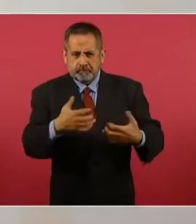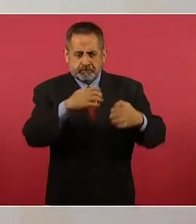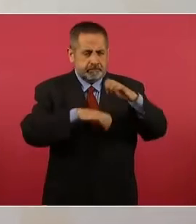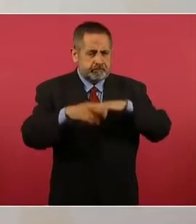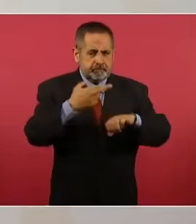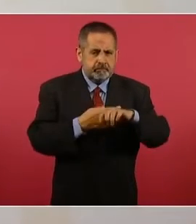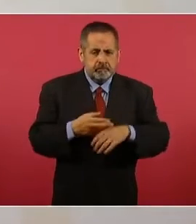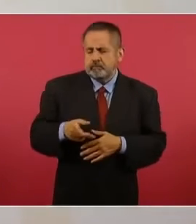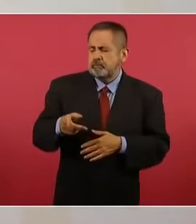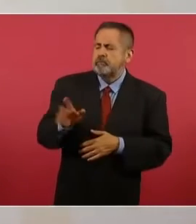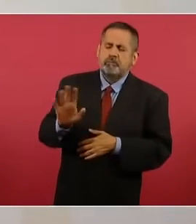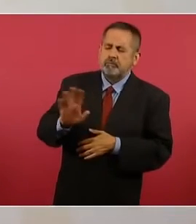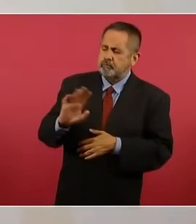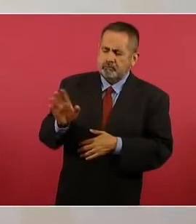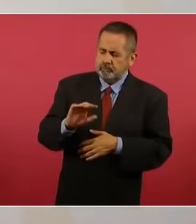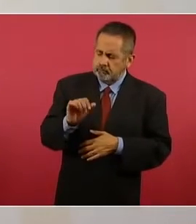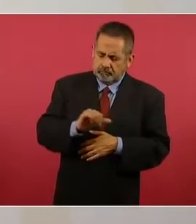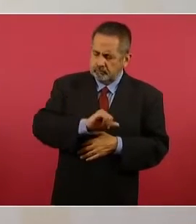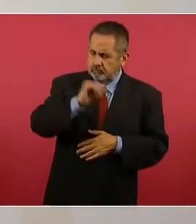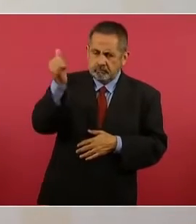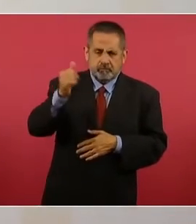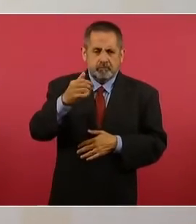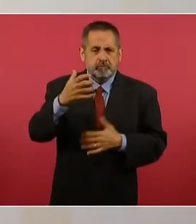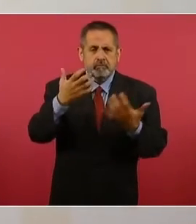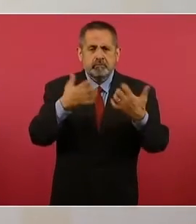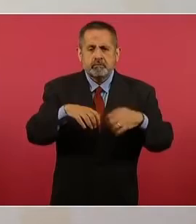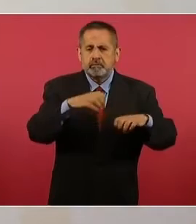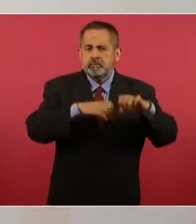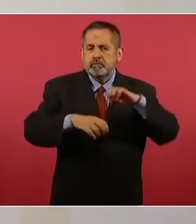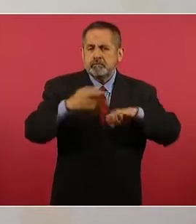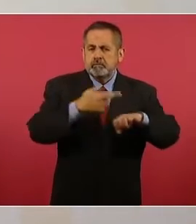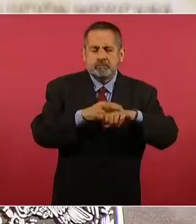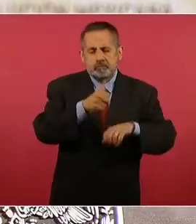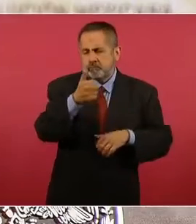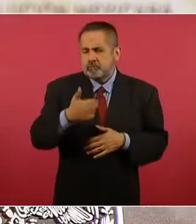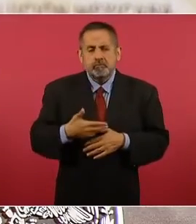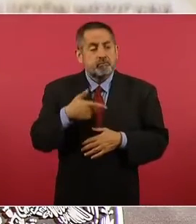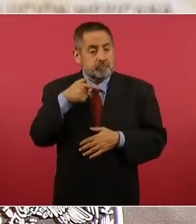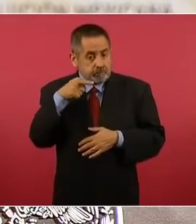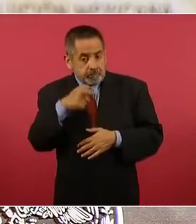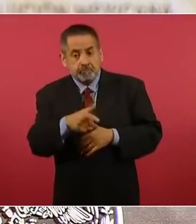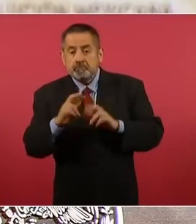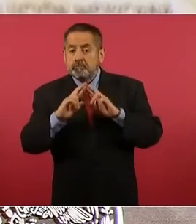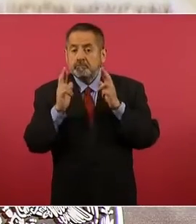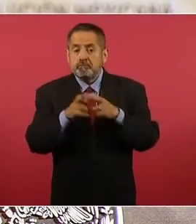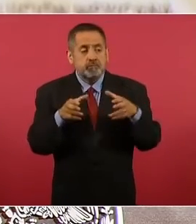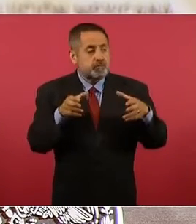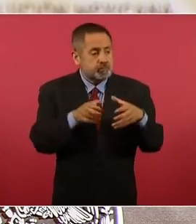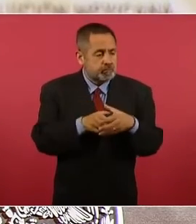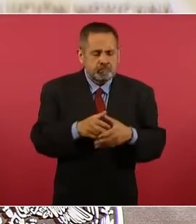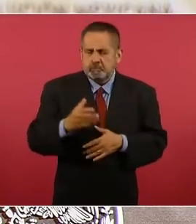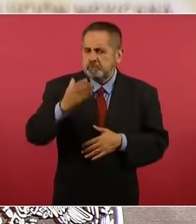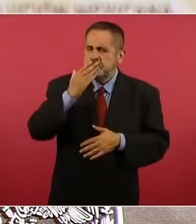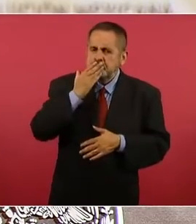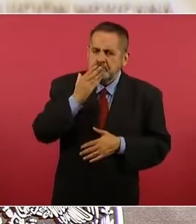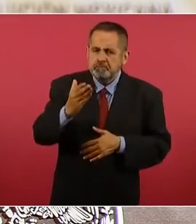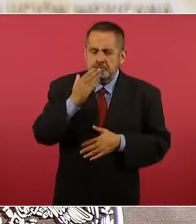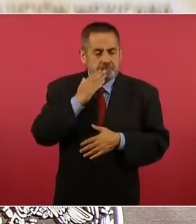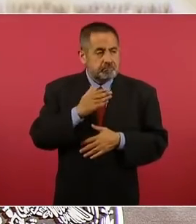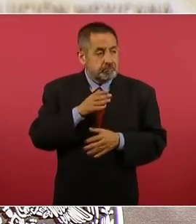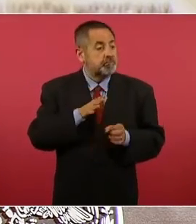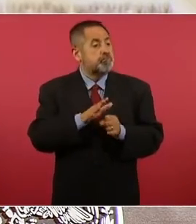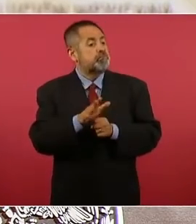No, no. Y fueron muy buenas las reuniones y se abrieron muchos